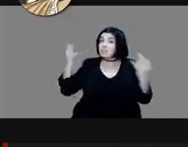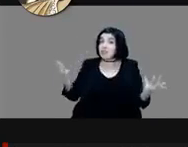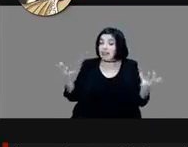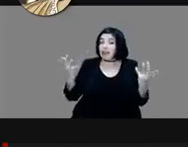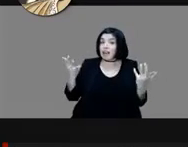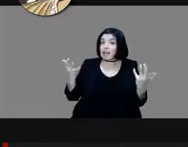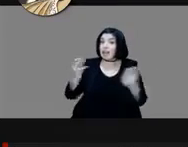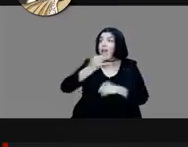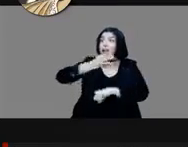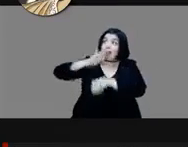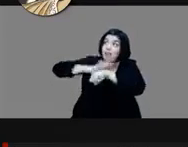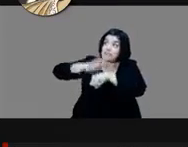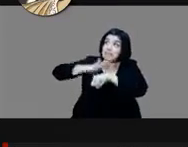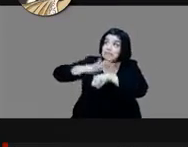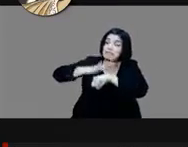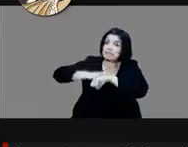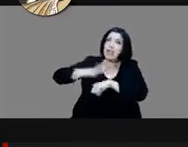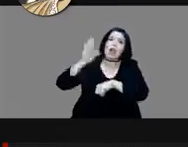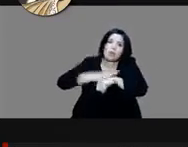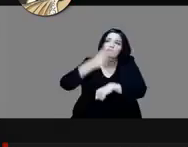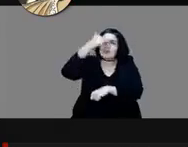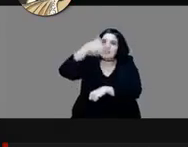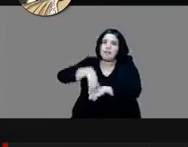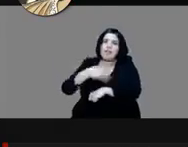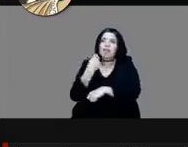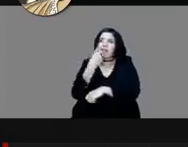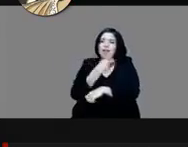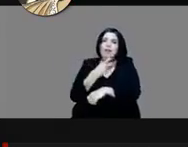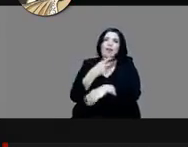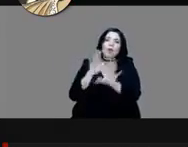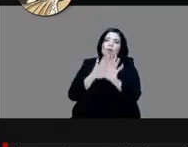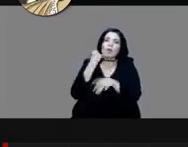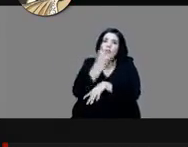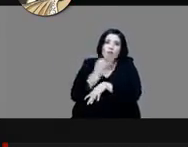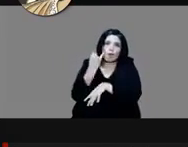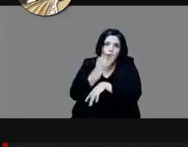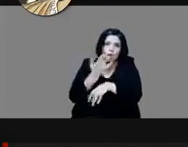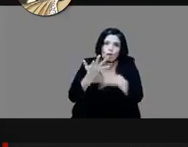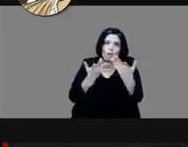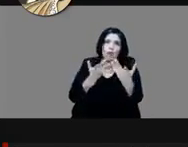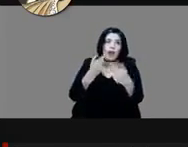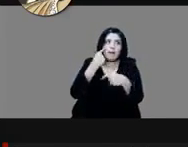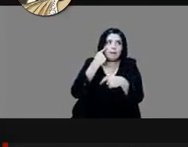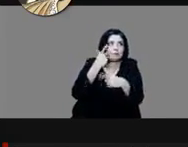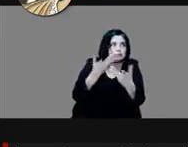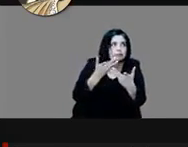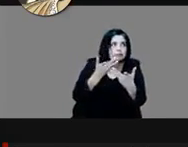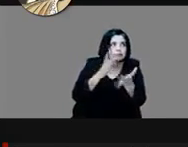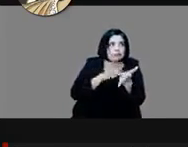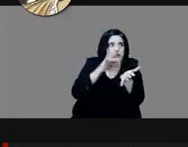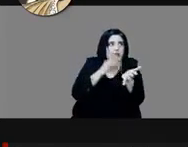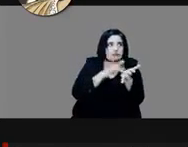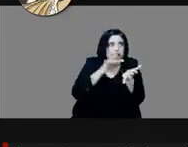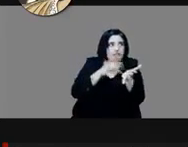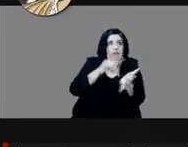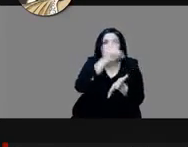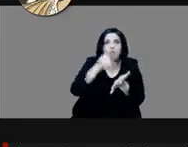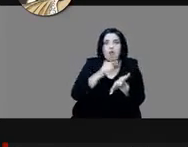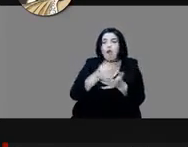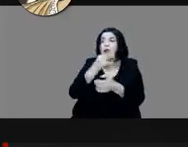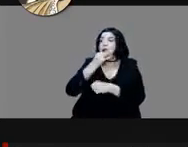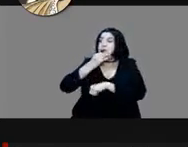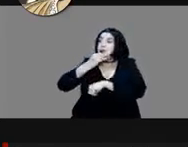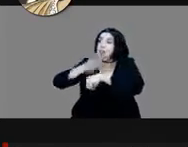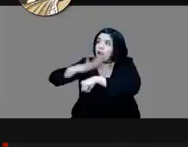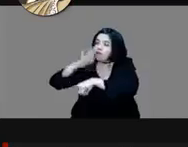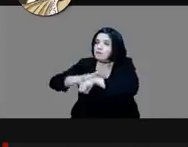avisando de las, digamos, de las estrategias indígenas y se las comunican a